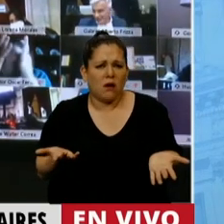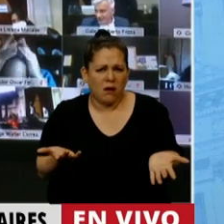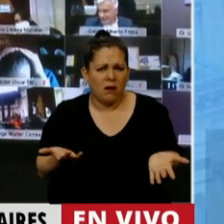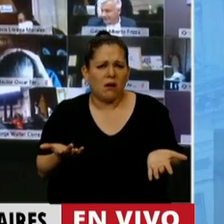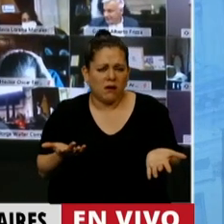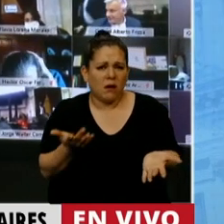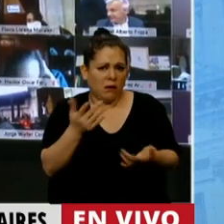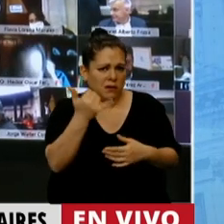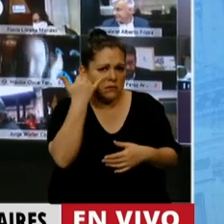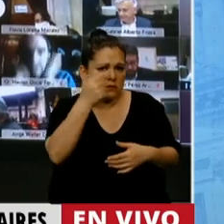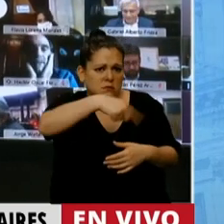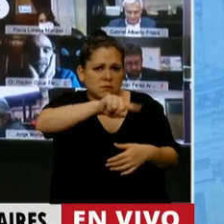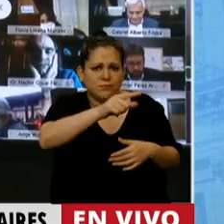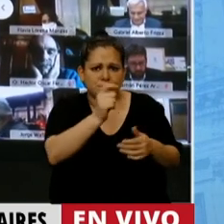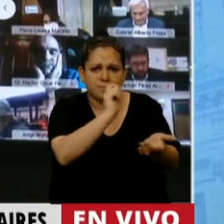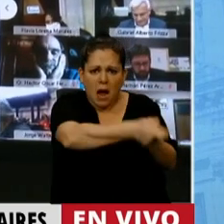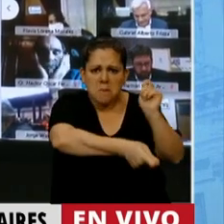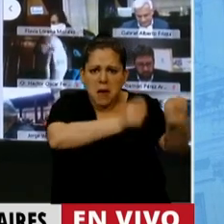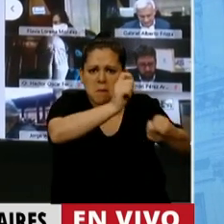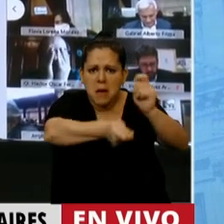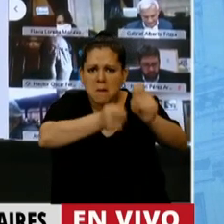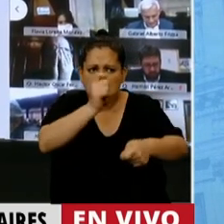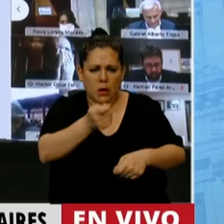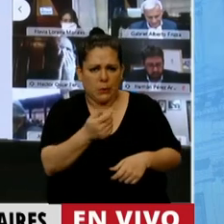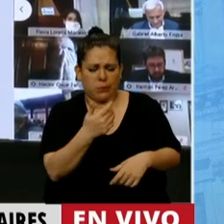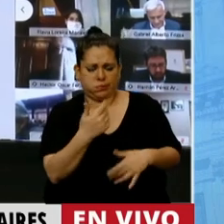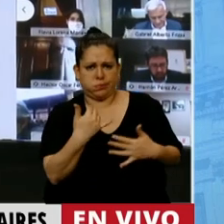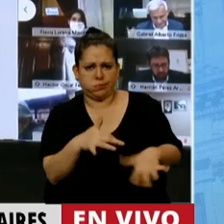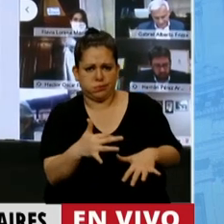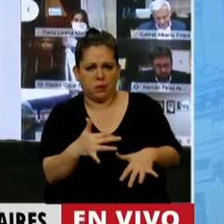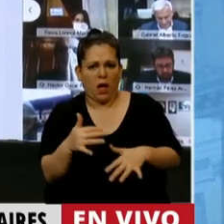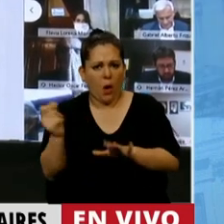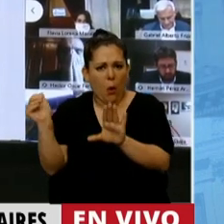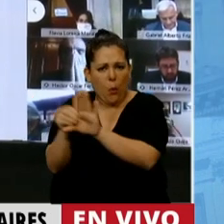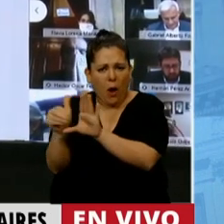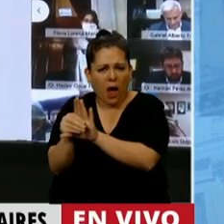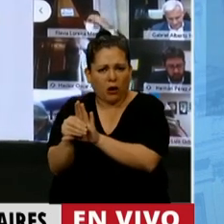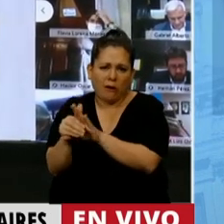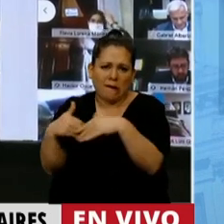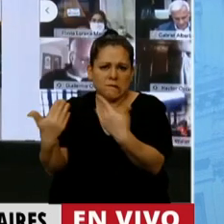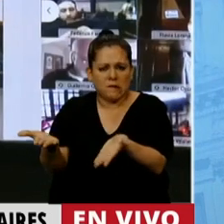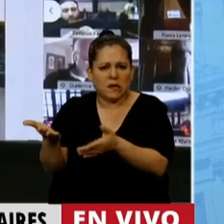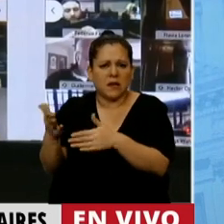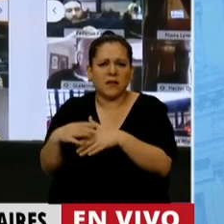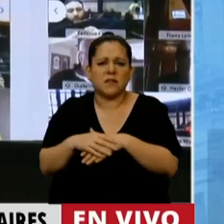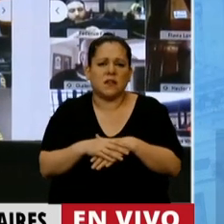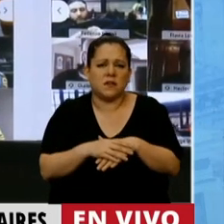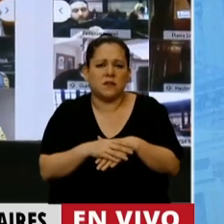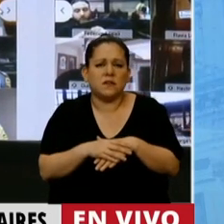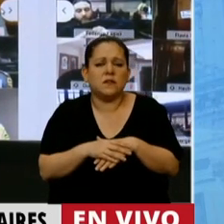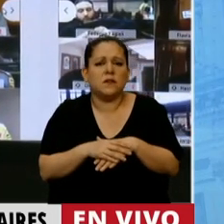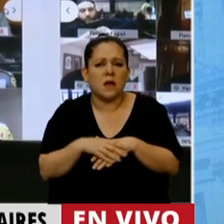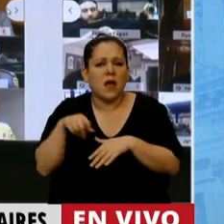asalariados, porque de eso se trata, es fenomenal. Los negociados para los bancos son impresionantes, eso es lo que tenemos que estar